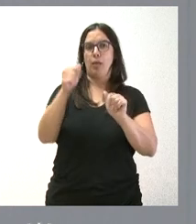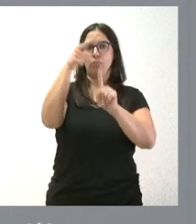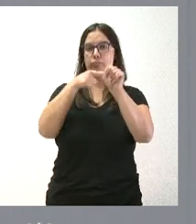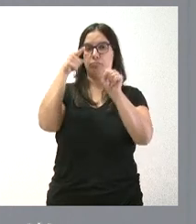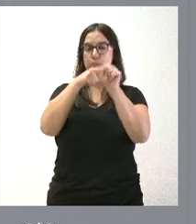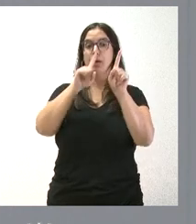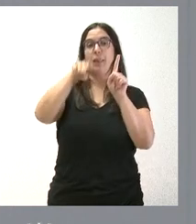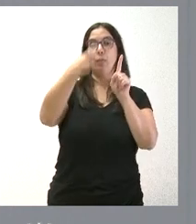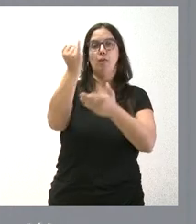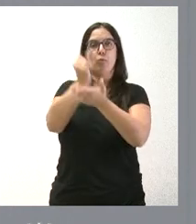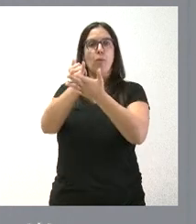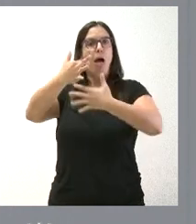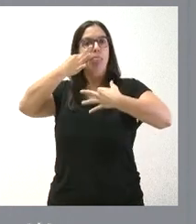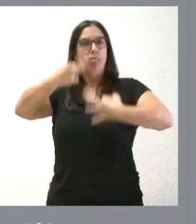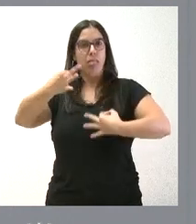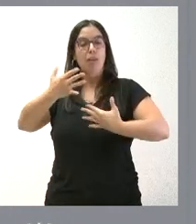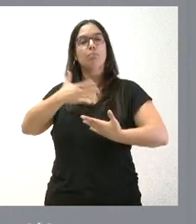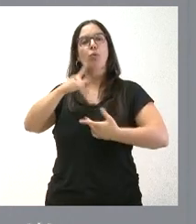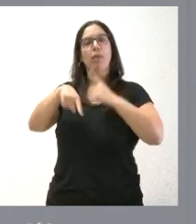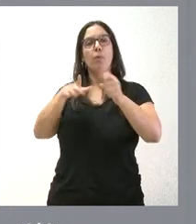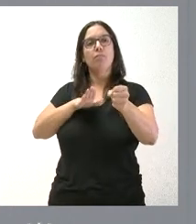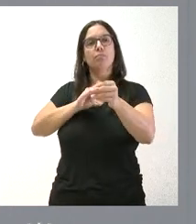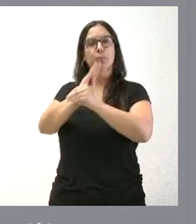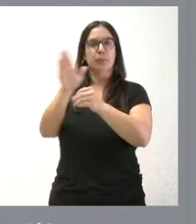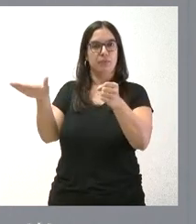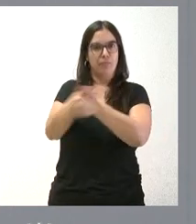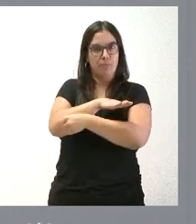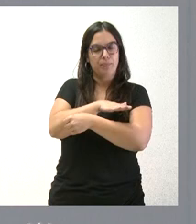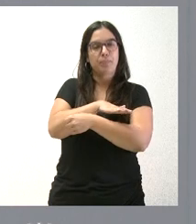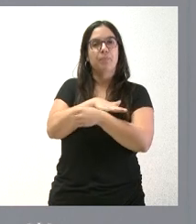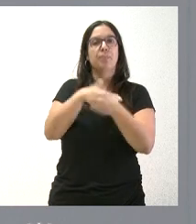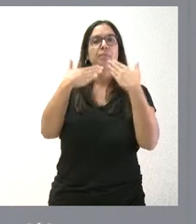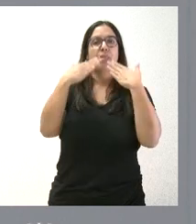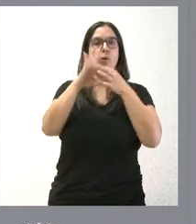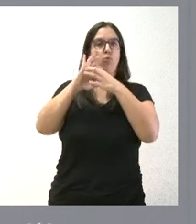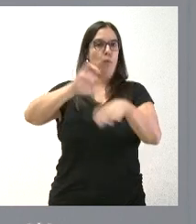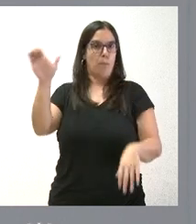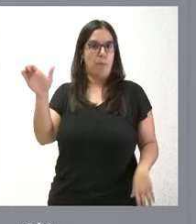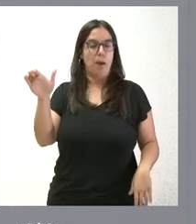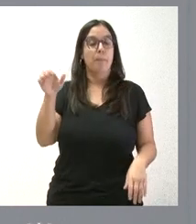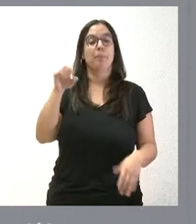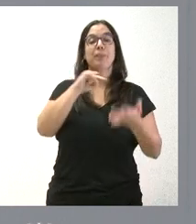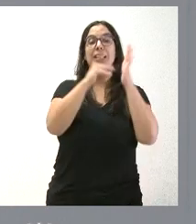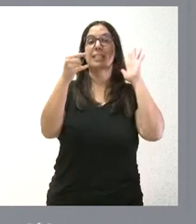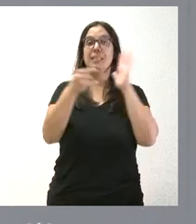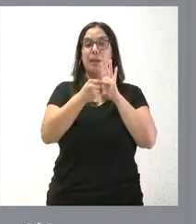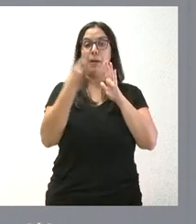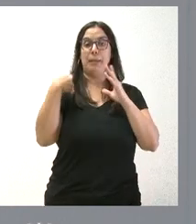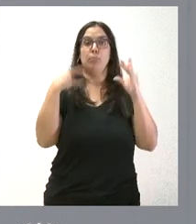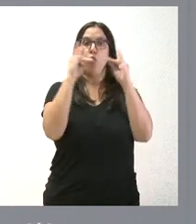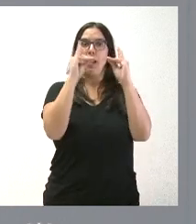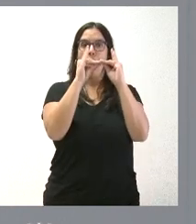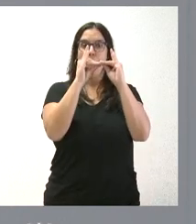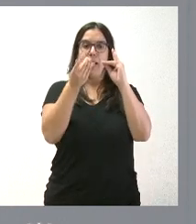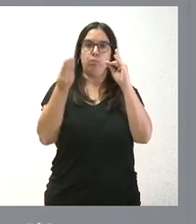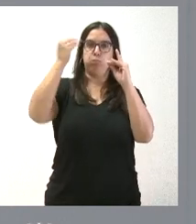ser probado sobre el terreno y, como les digo, pueda ser financiado por la Unión Europea. El sistema se instala en la cama y